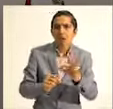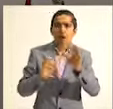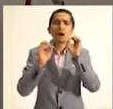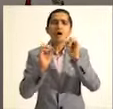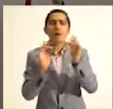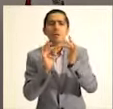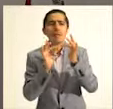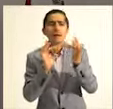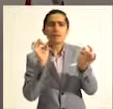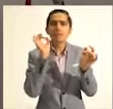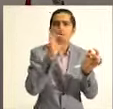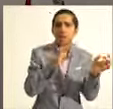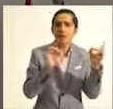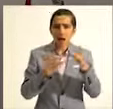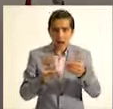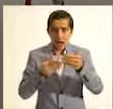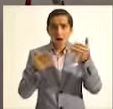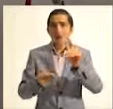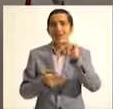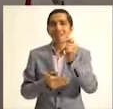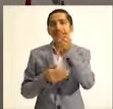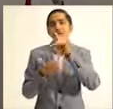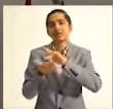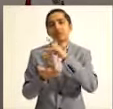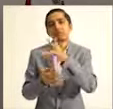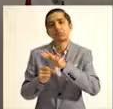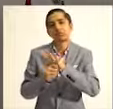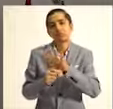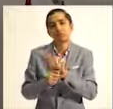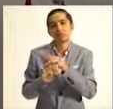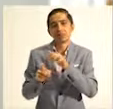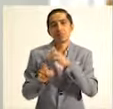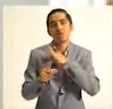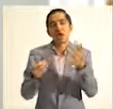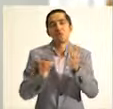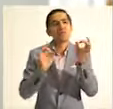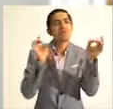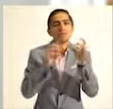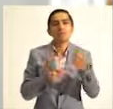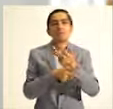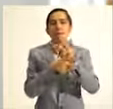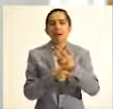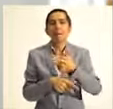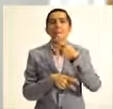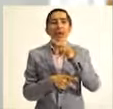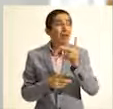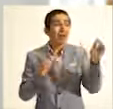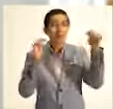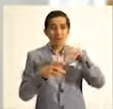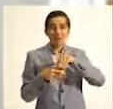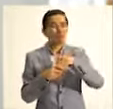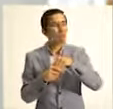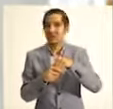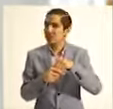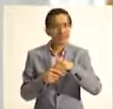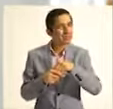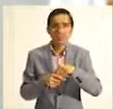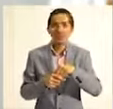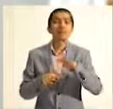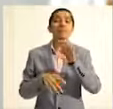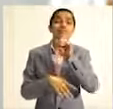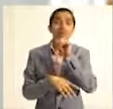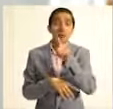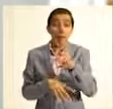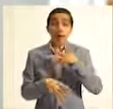un mensaje, afortunadamente hoy las tecnologías no lo permiten, pero no expongas a nadie, sobre todo